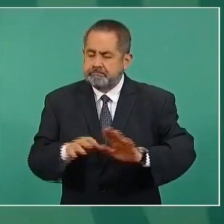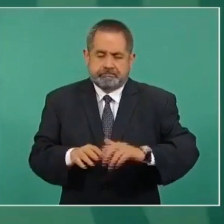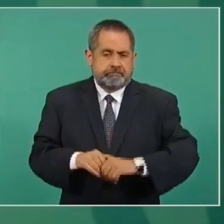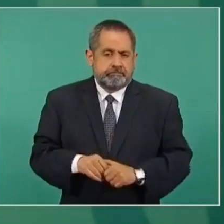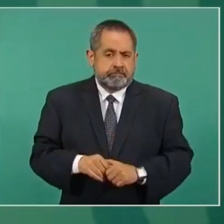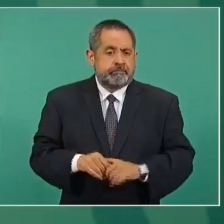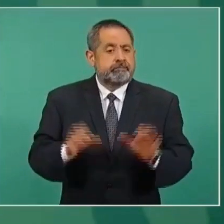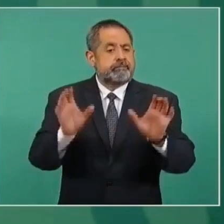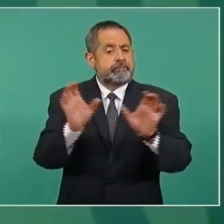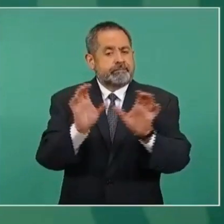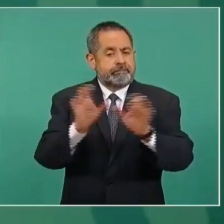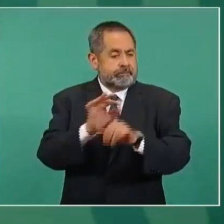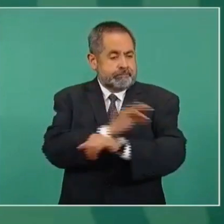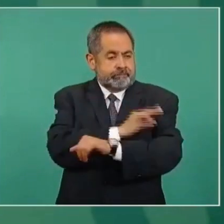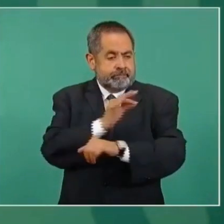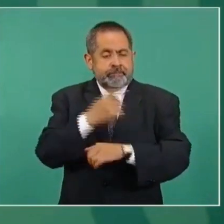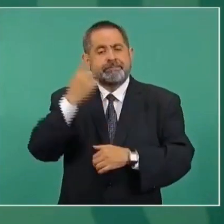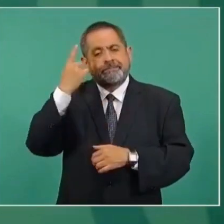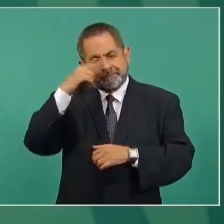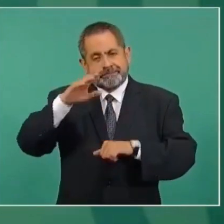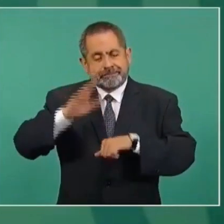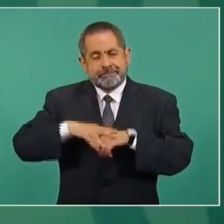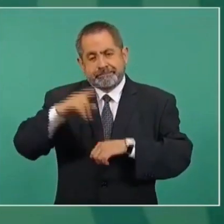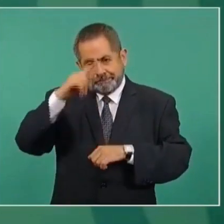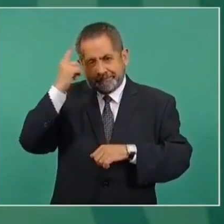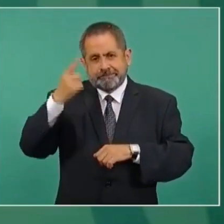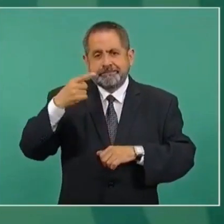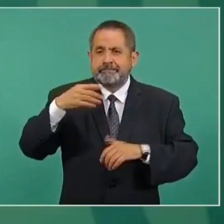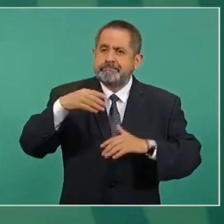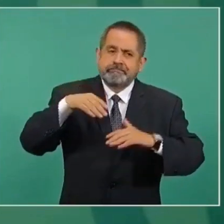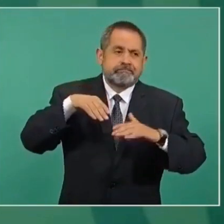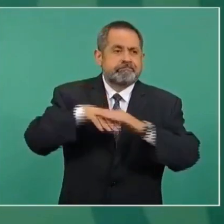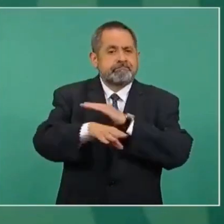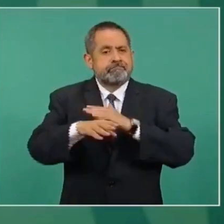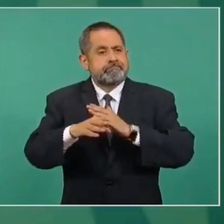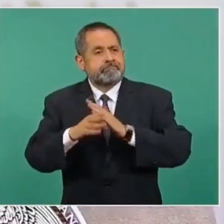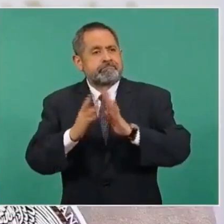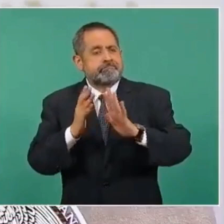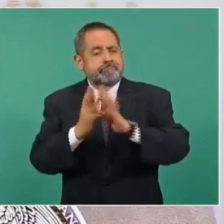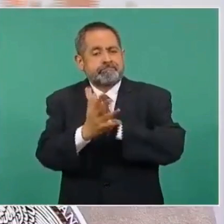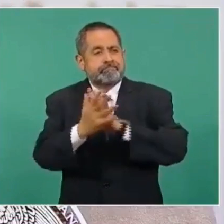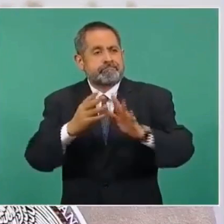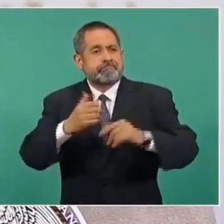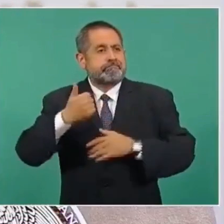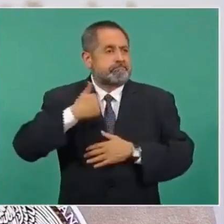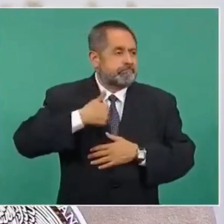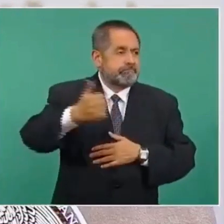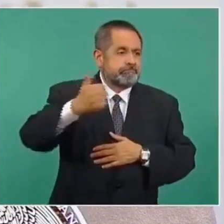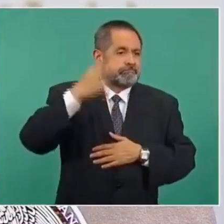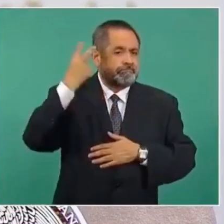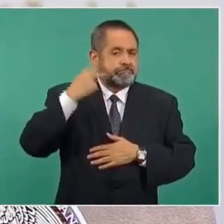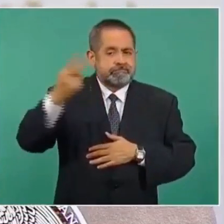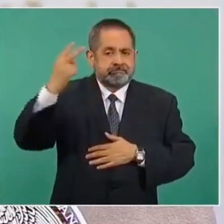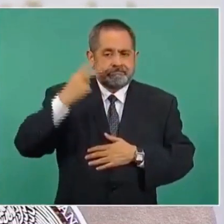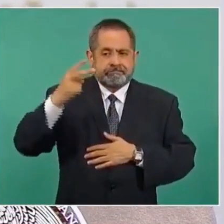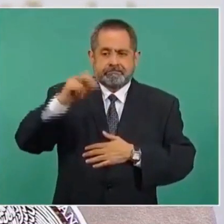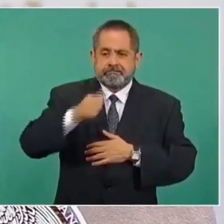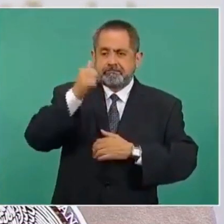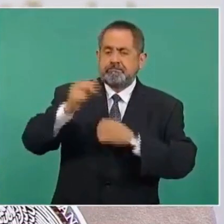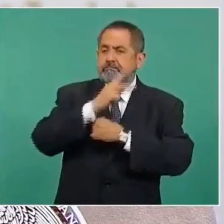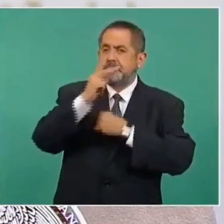establecimos con el propósito de facilitar el tránsito de personas viajeras hacia otros países.